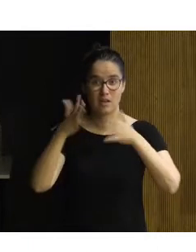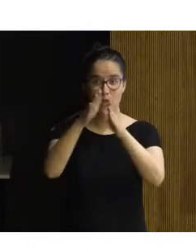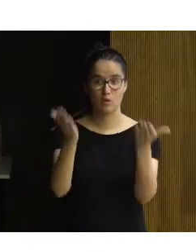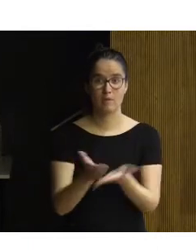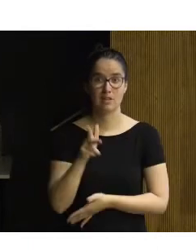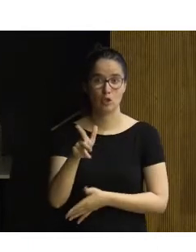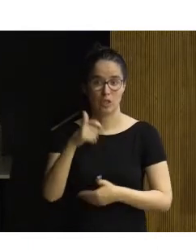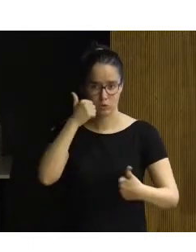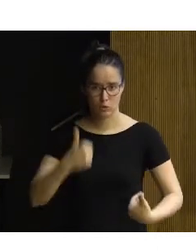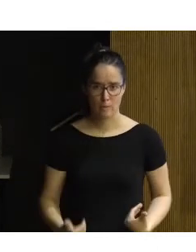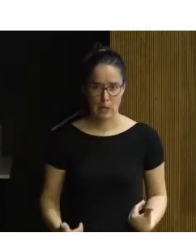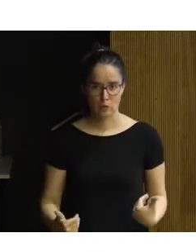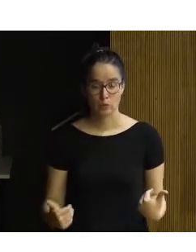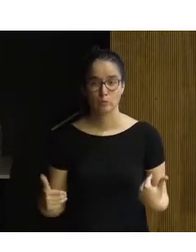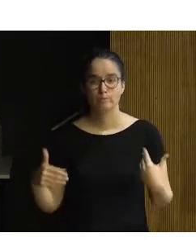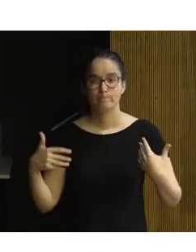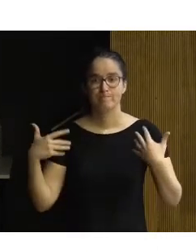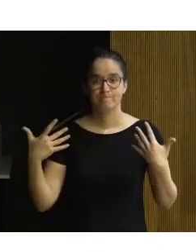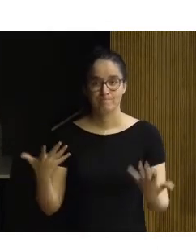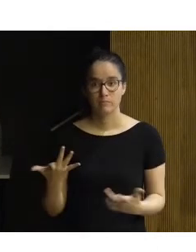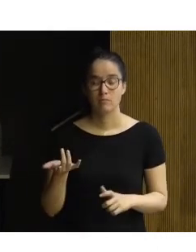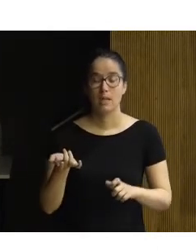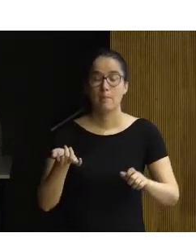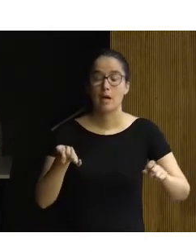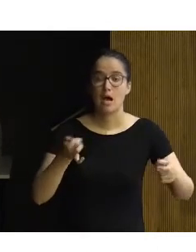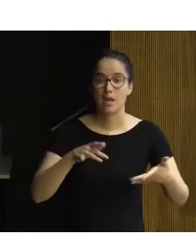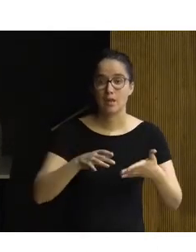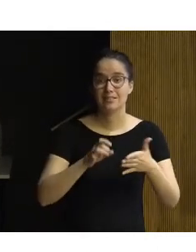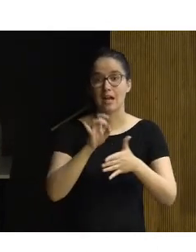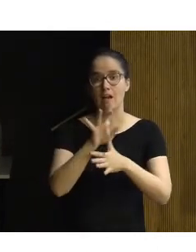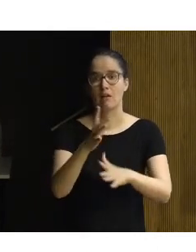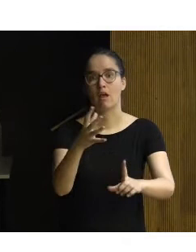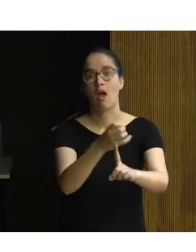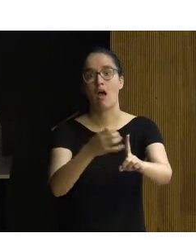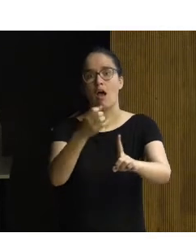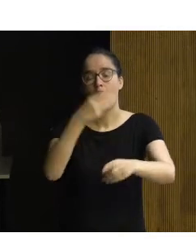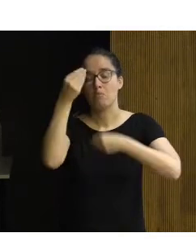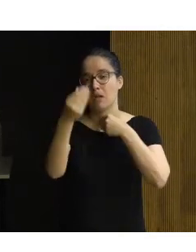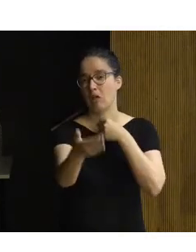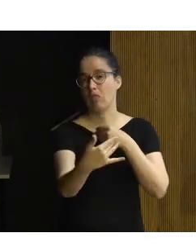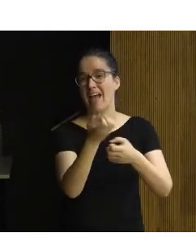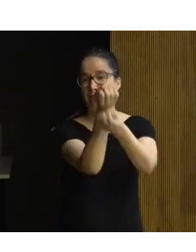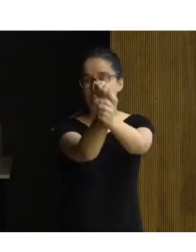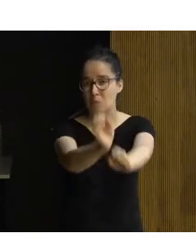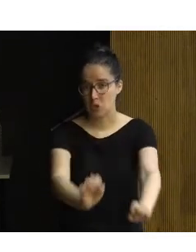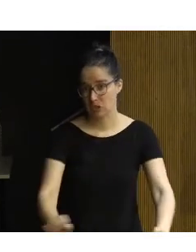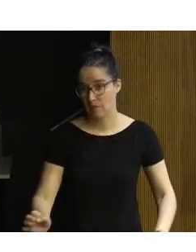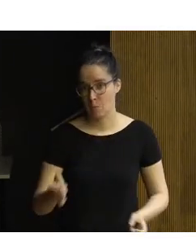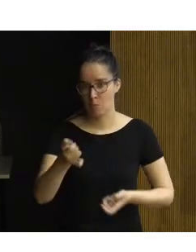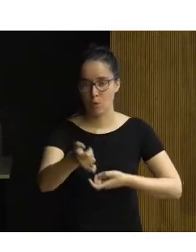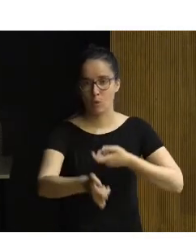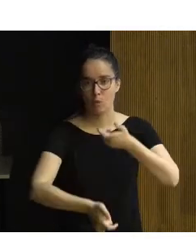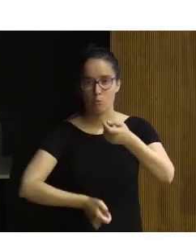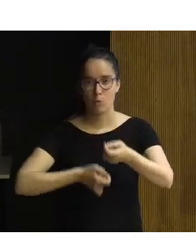Derechos Humanos, por lo cual parece ser que aquella carta utópica, en la que no creía mucha gente en aquel momento, pues poco a poco